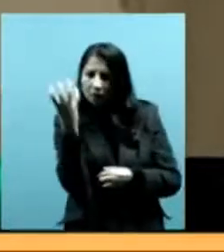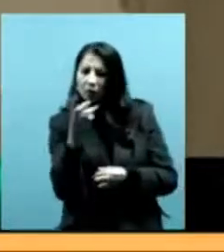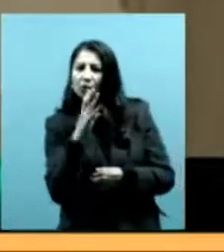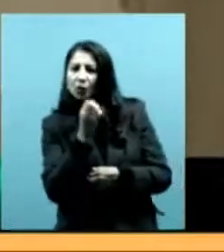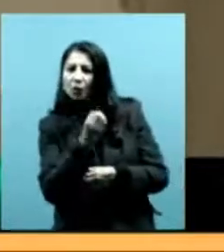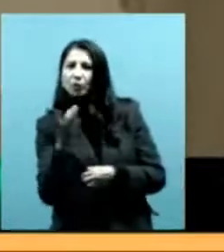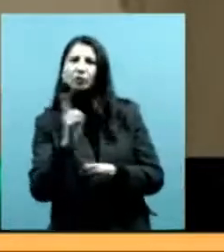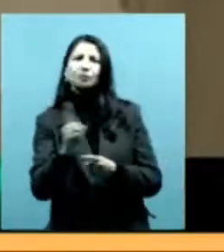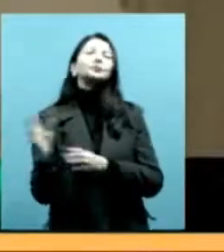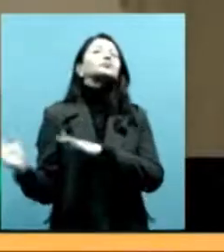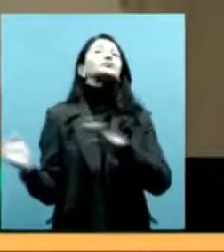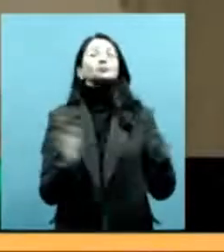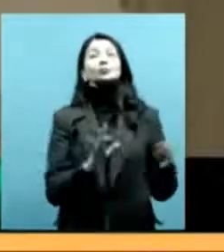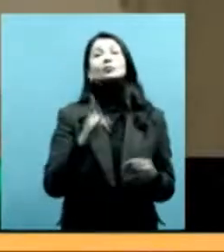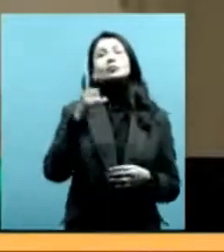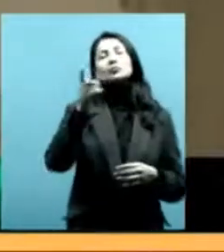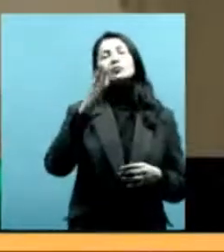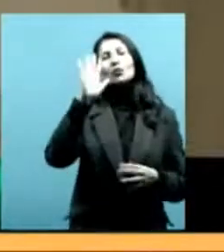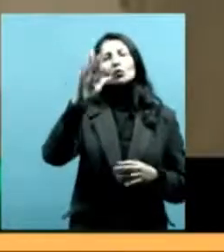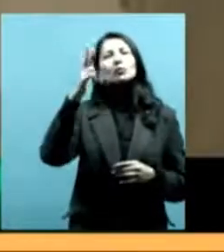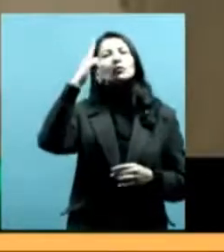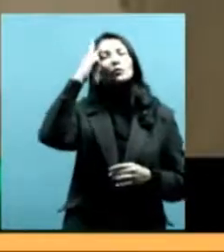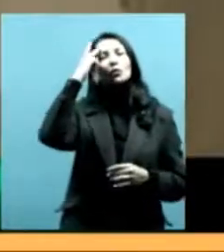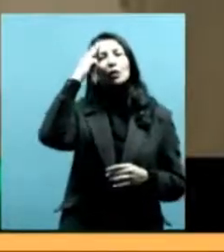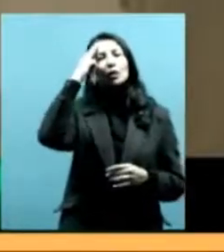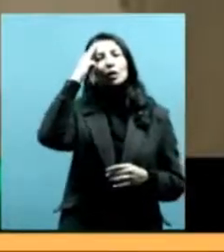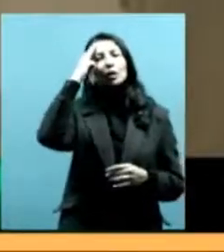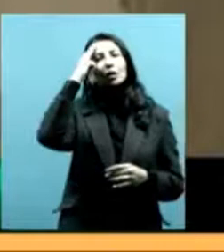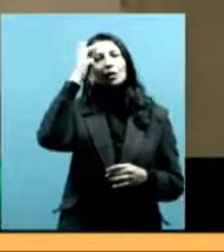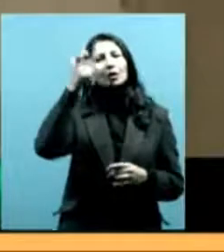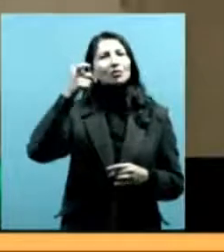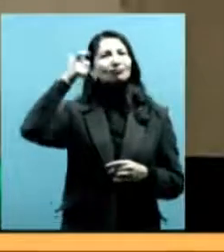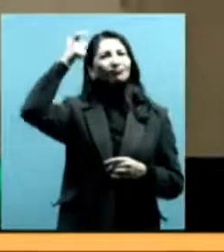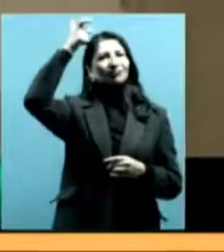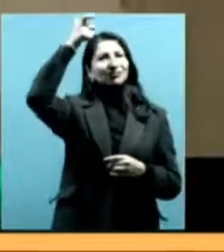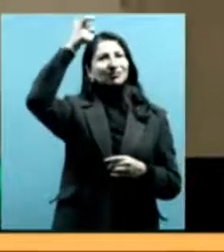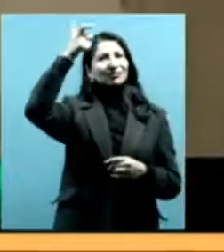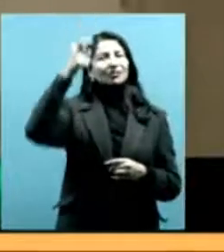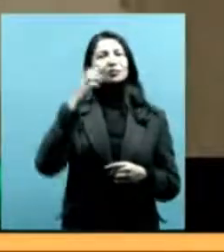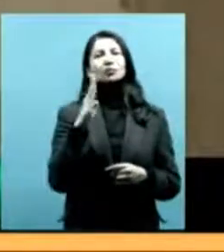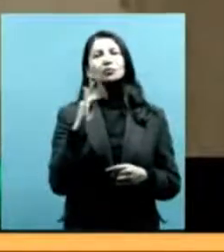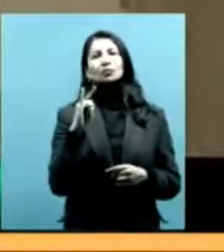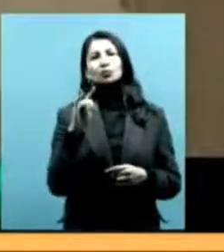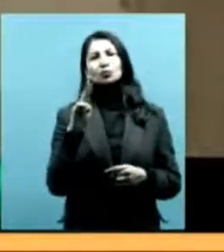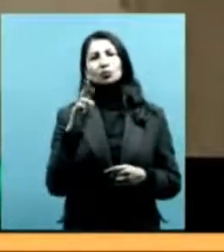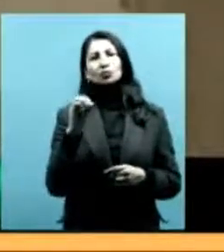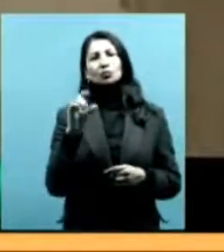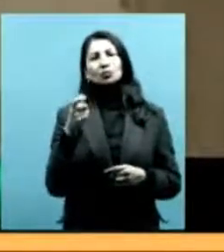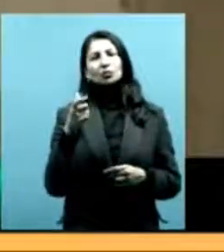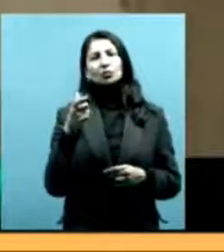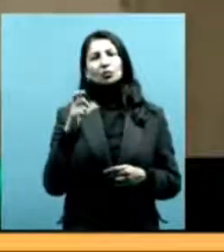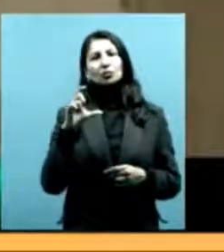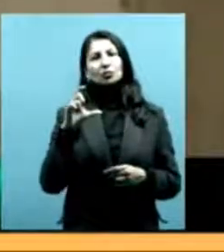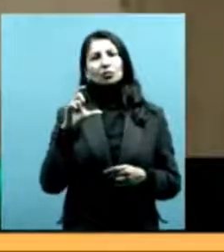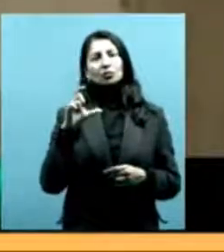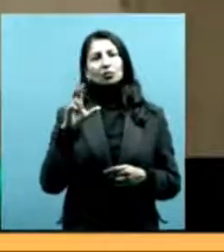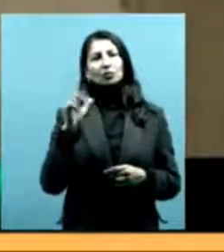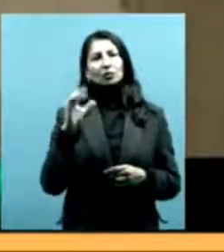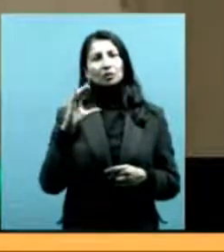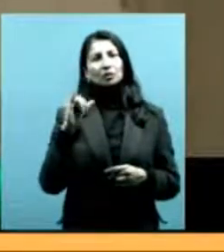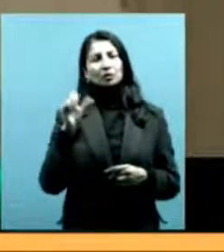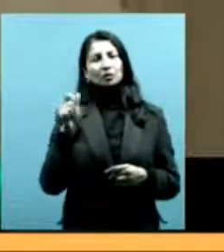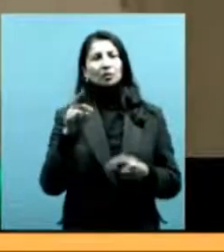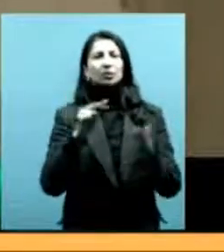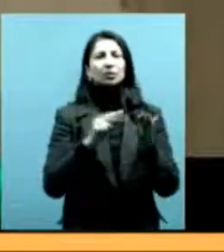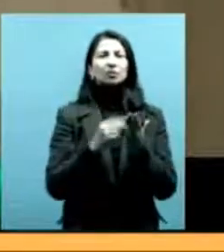y pasamos a la lógica de la burocracia, lo que se va a hacer es evidenciar